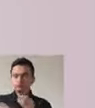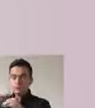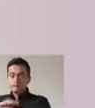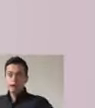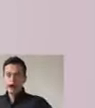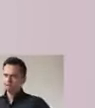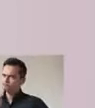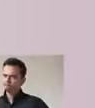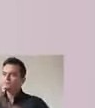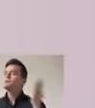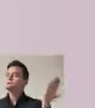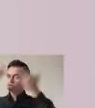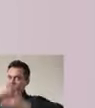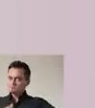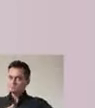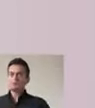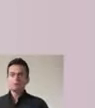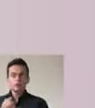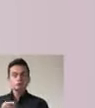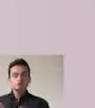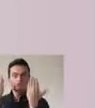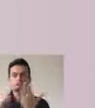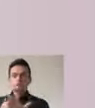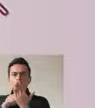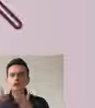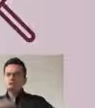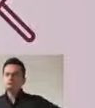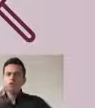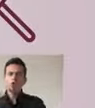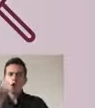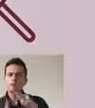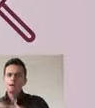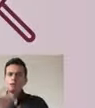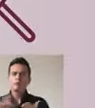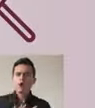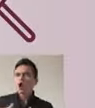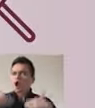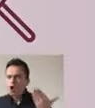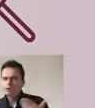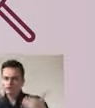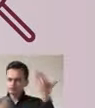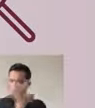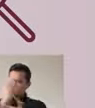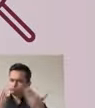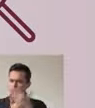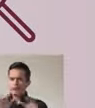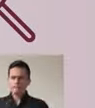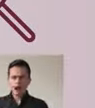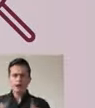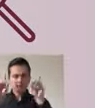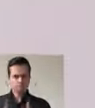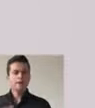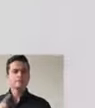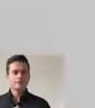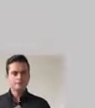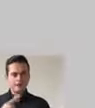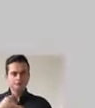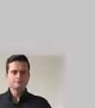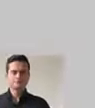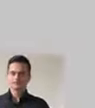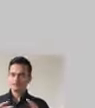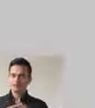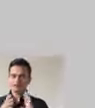da es de carácter confidencial. Refleja la realidad del país en esta emergencia y sirve para tomar mejores decisiones.